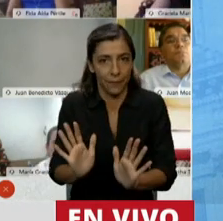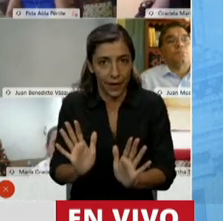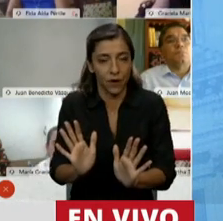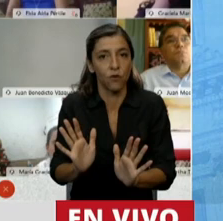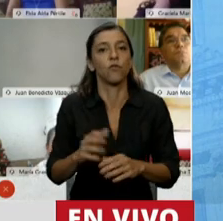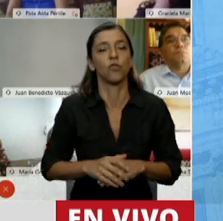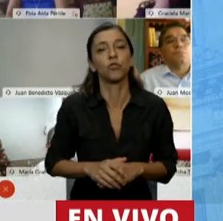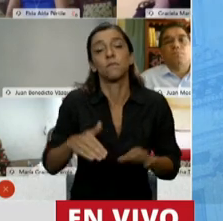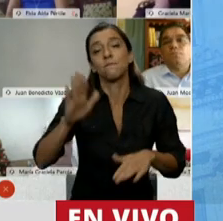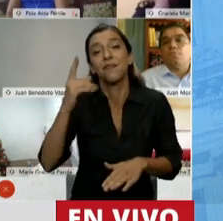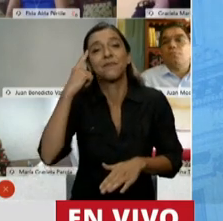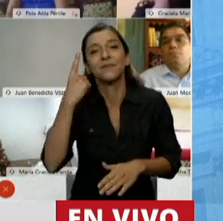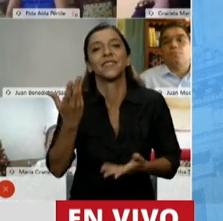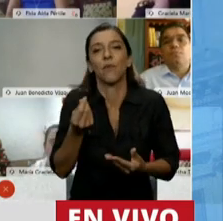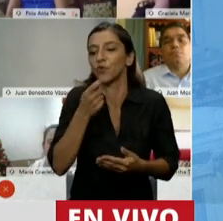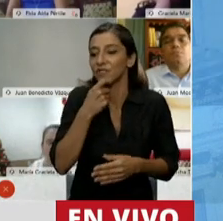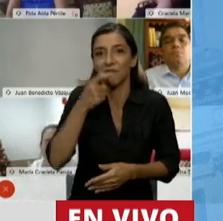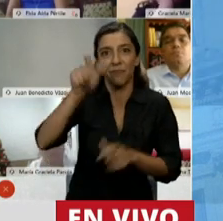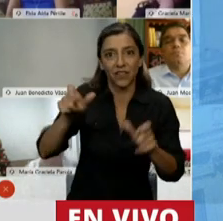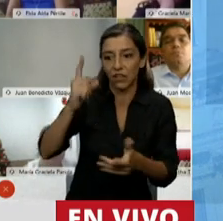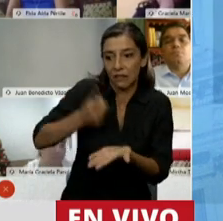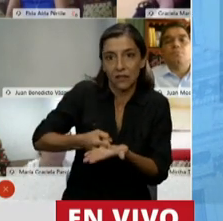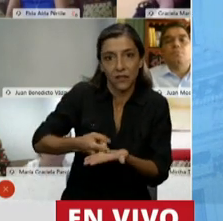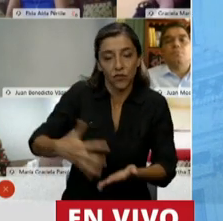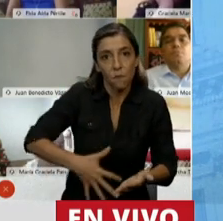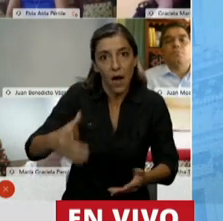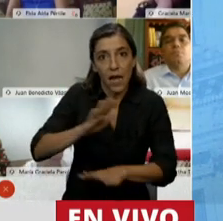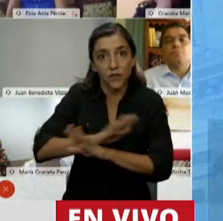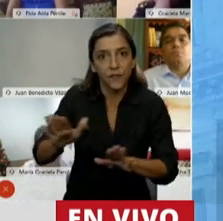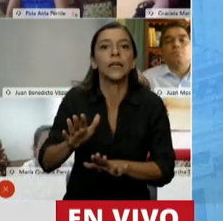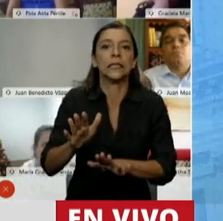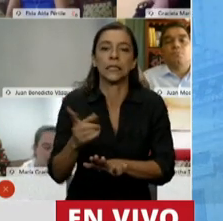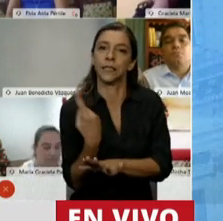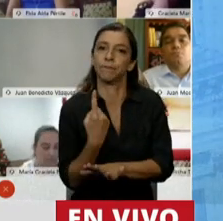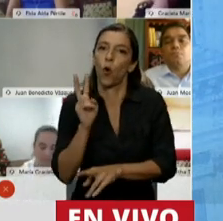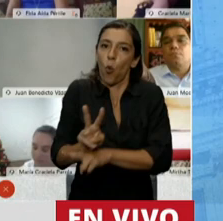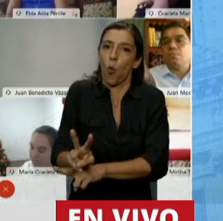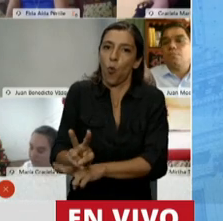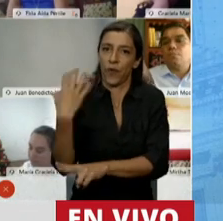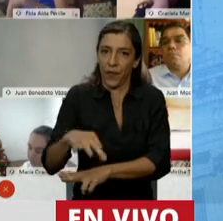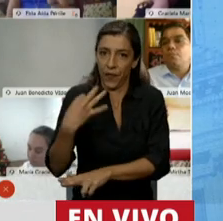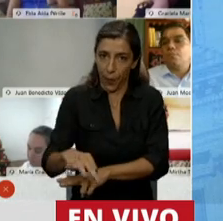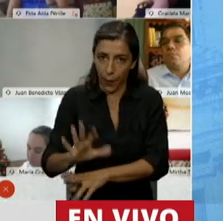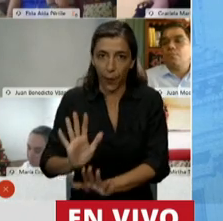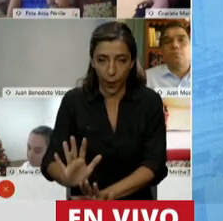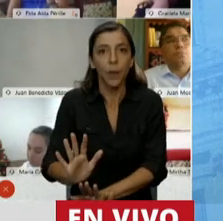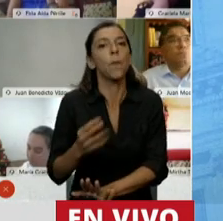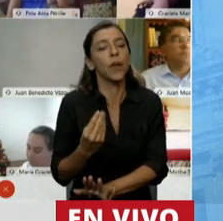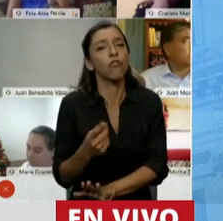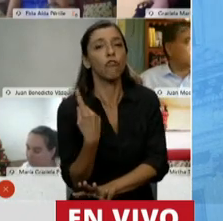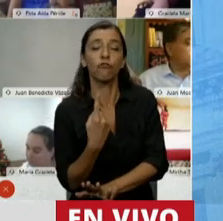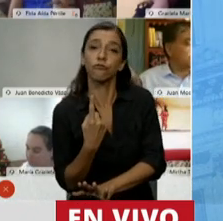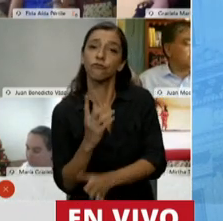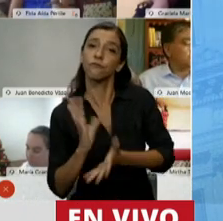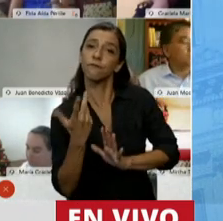personas en situación de interrupción del embarazo. Y en eso estamos de acuerdo, pero nuestra postura advierte al